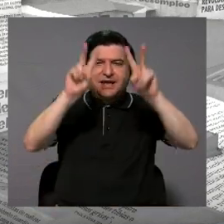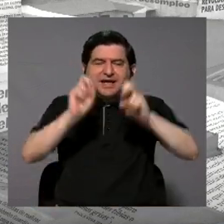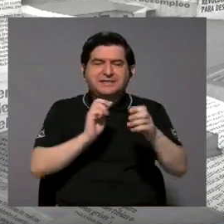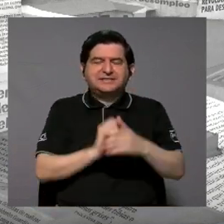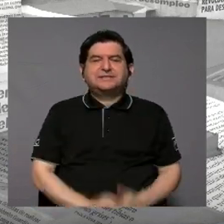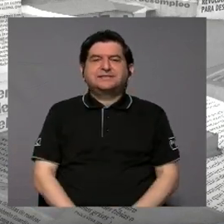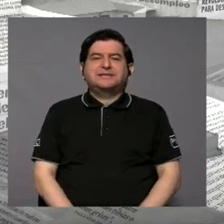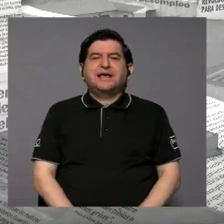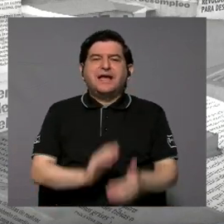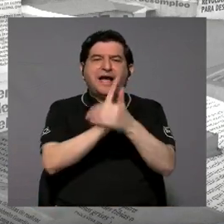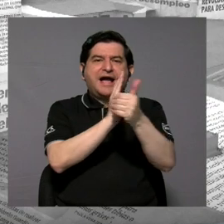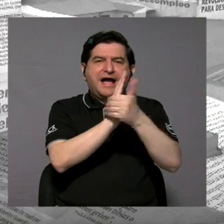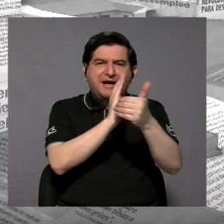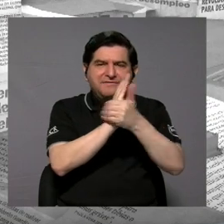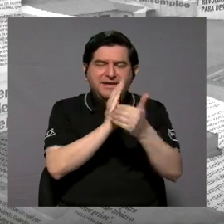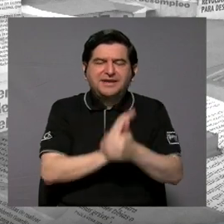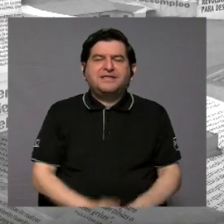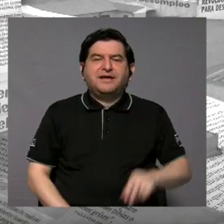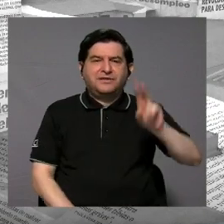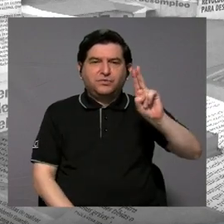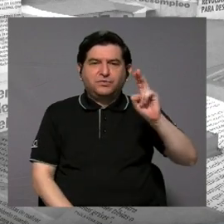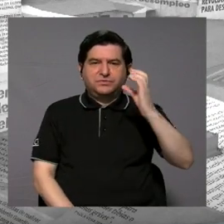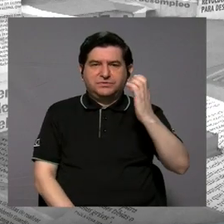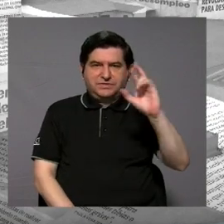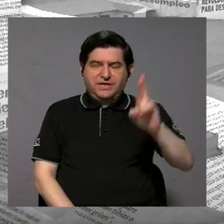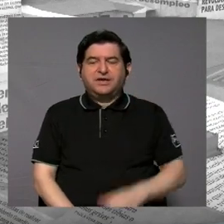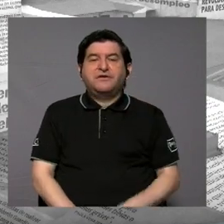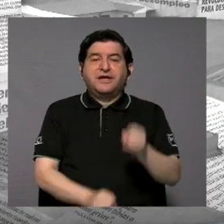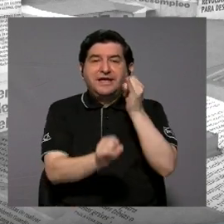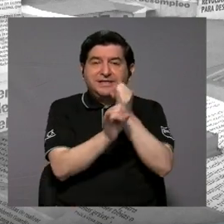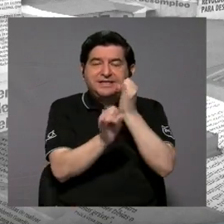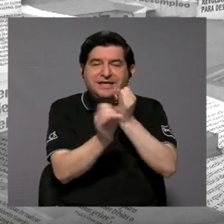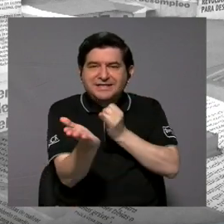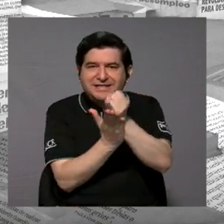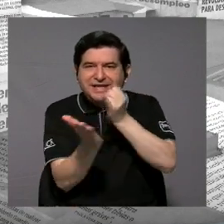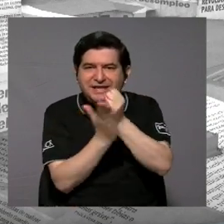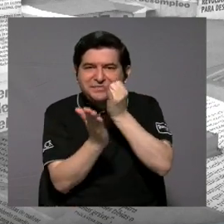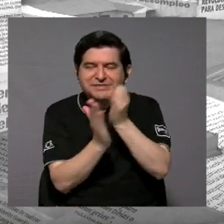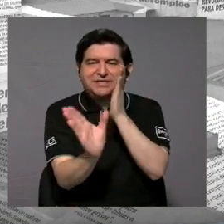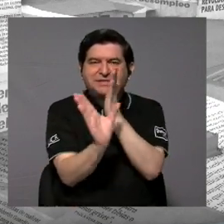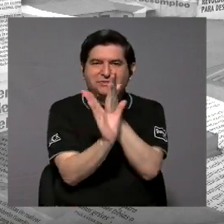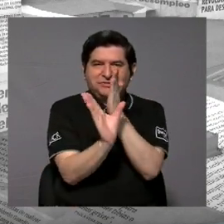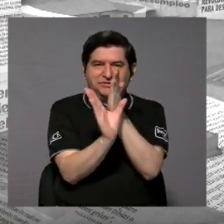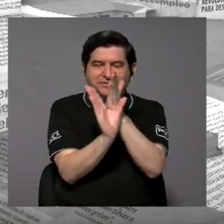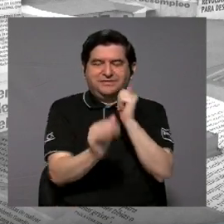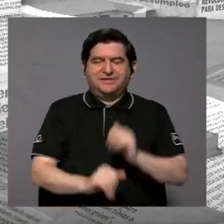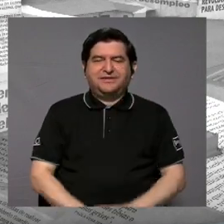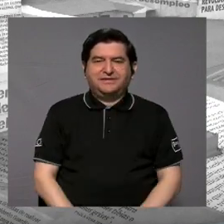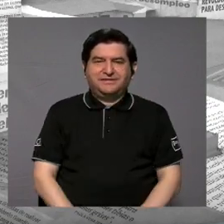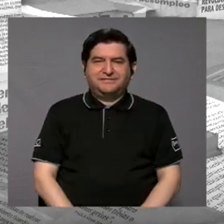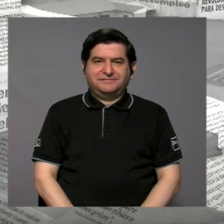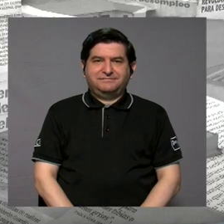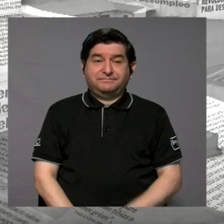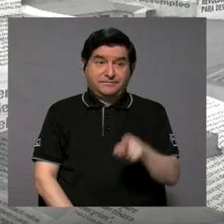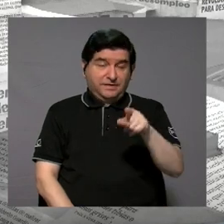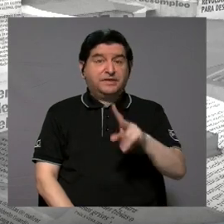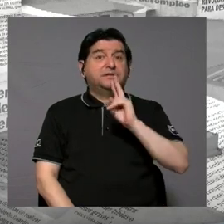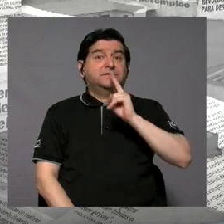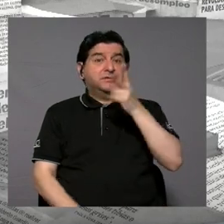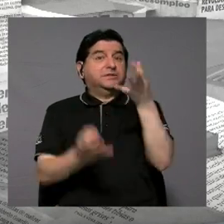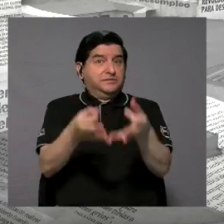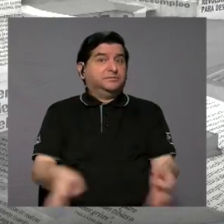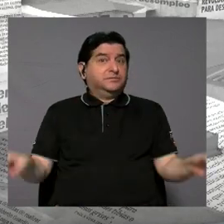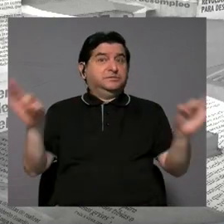y las pruebas de habilidades de la Universidad de Costa Rica en el Instituto de Investigaciones Psicológicas, que eso es realmente